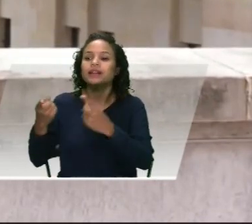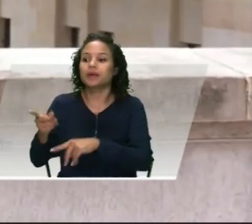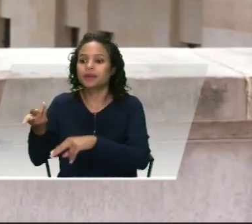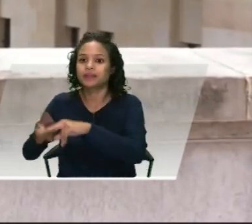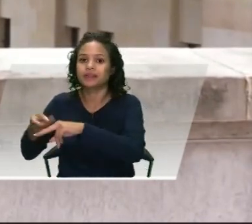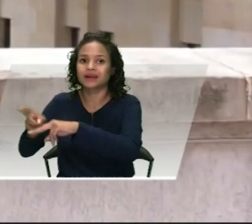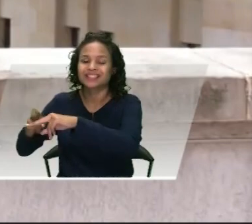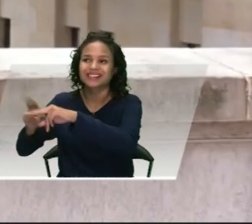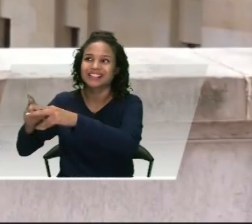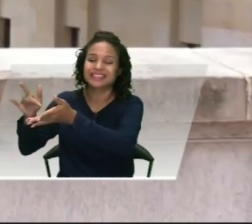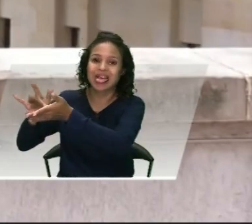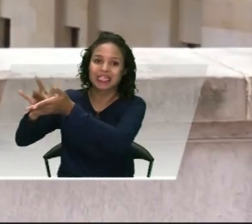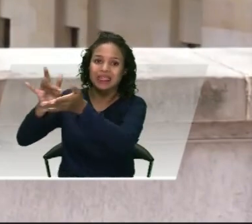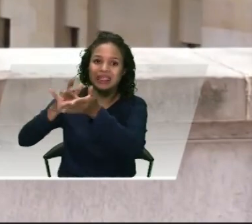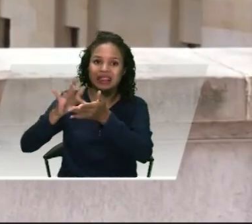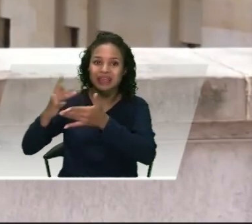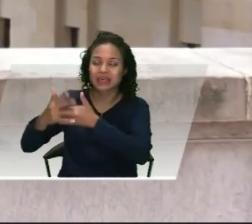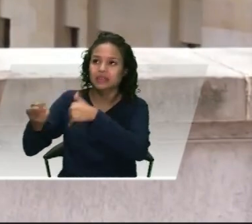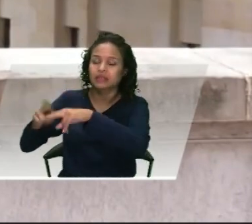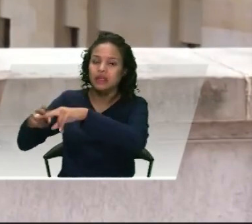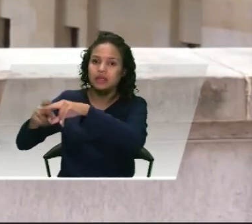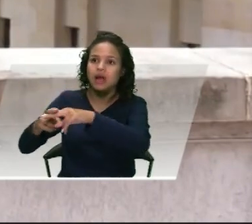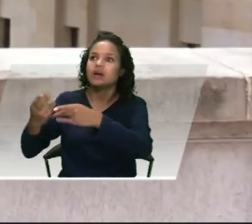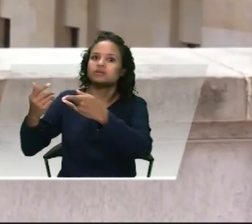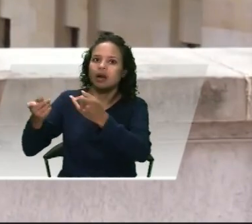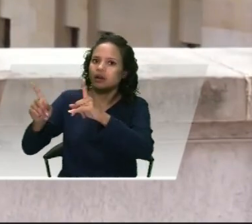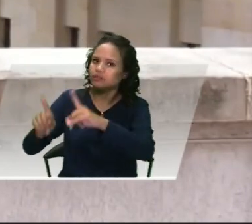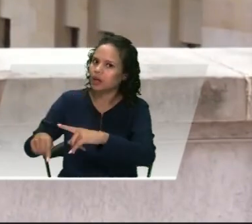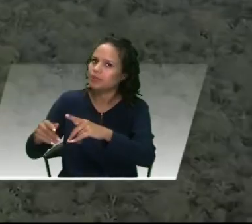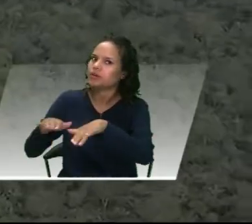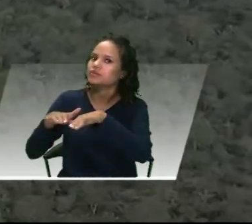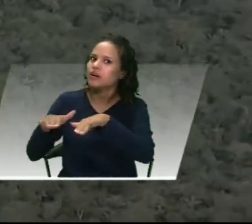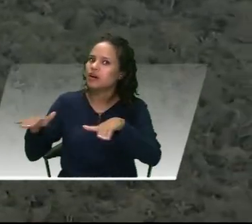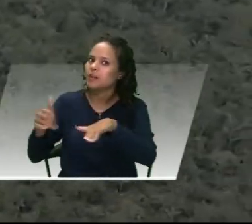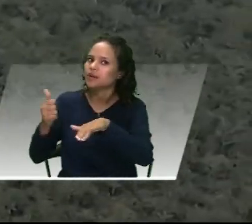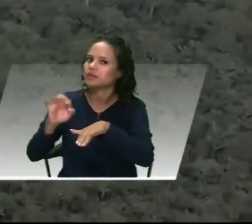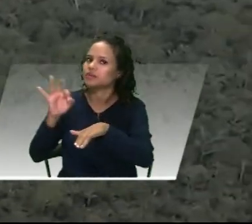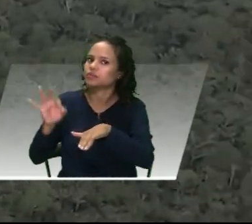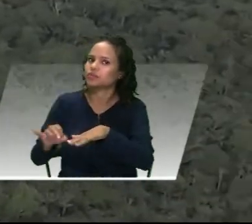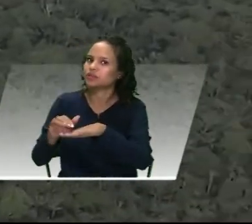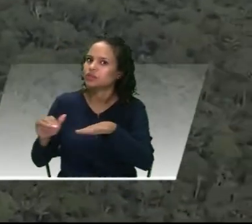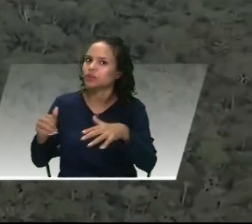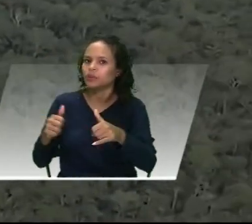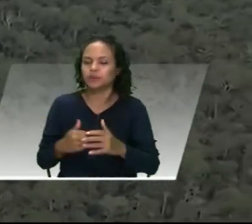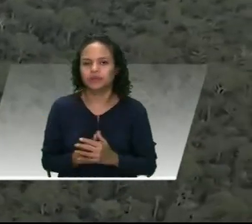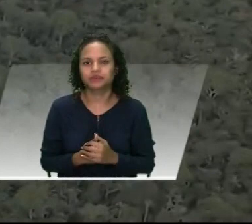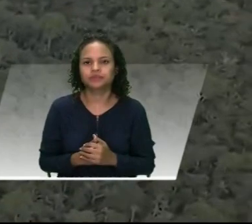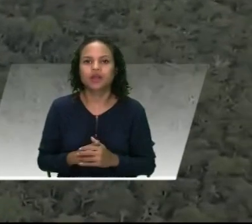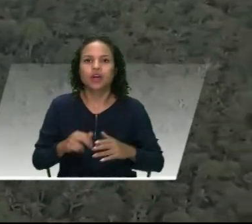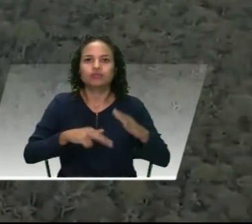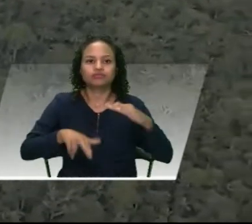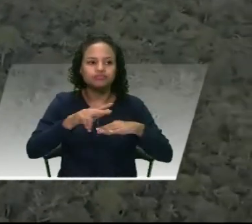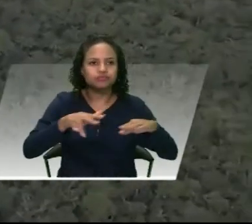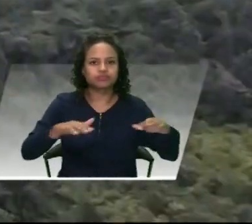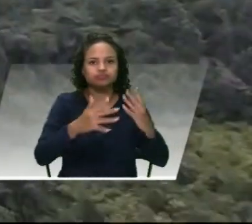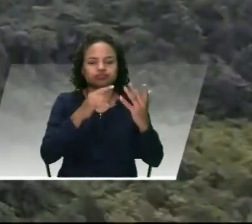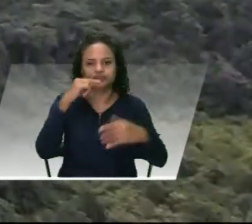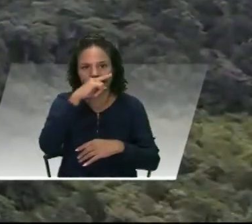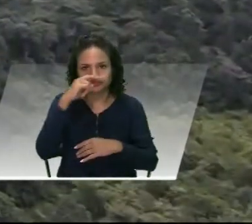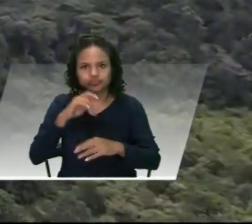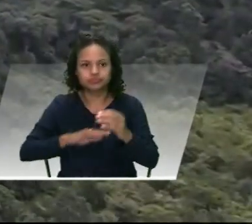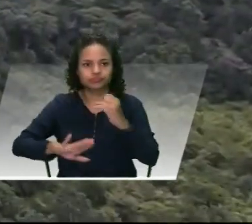pública se han estabilizado también alrededor del 10%. La protección, conservación y restauración de la Amazonía, la